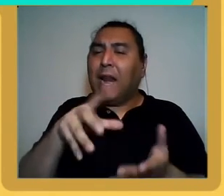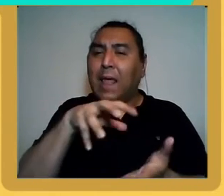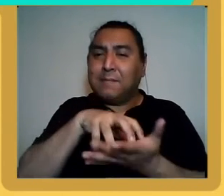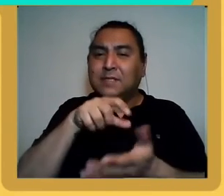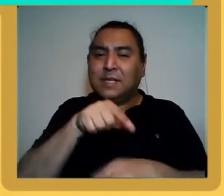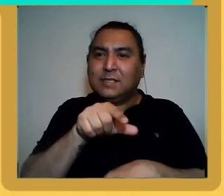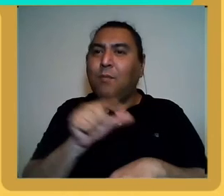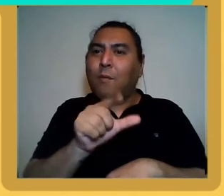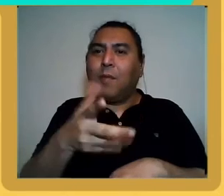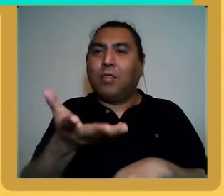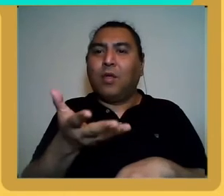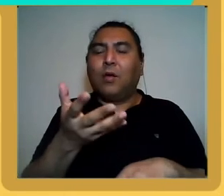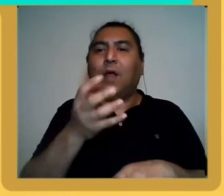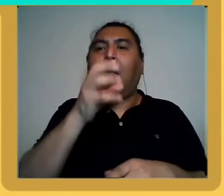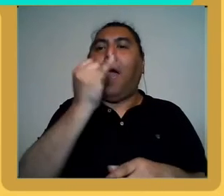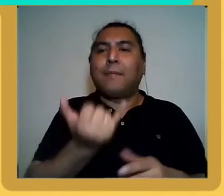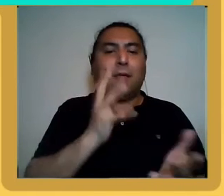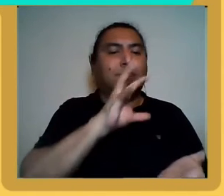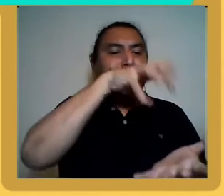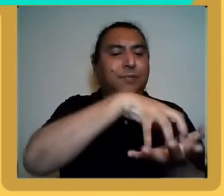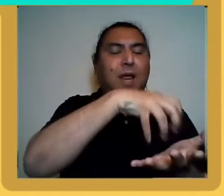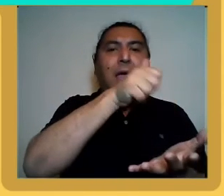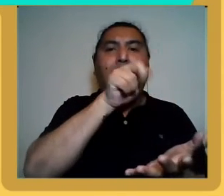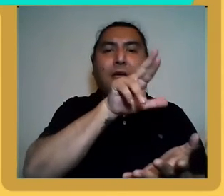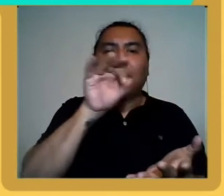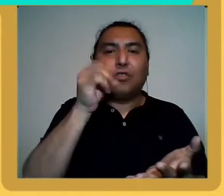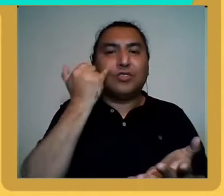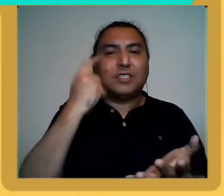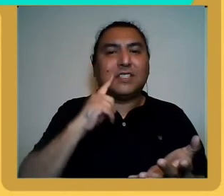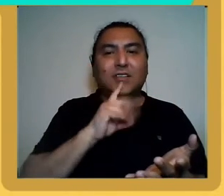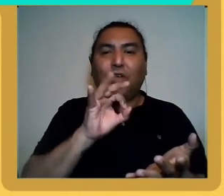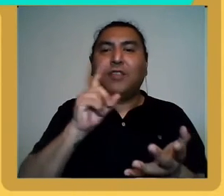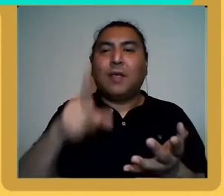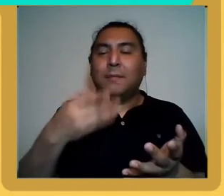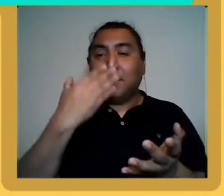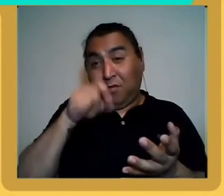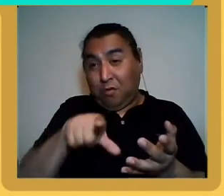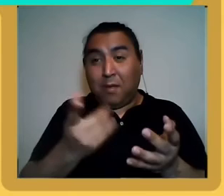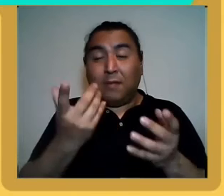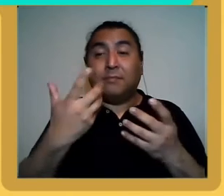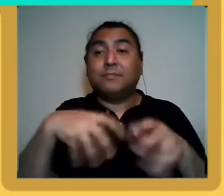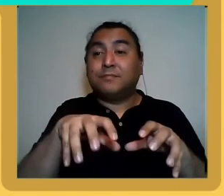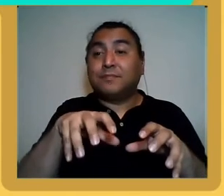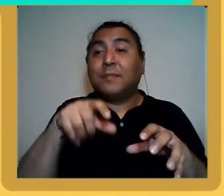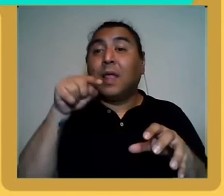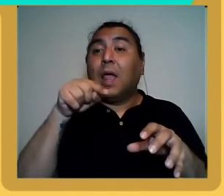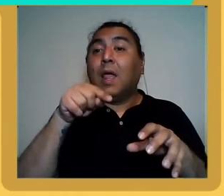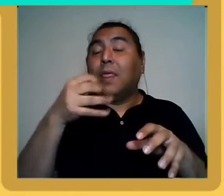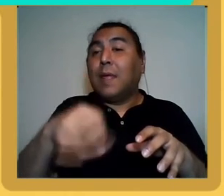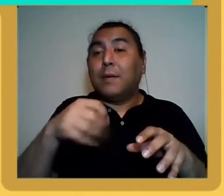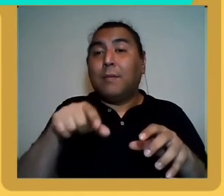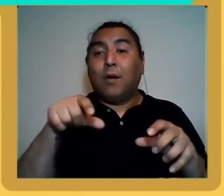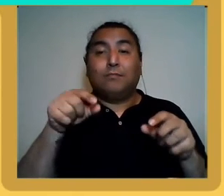una planta en Arroyito y una planta en la ciudad de Córdoba, de la parte de Pacalli, o sea que había que mudar